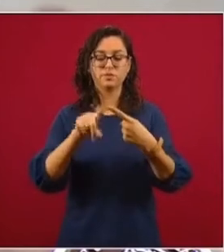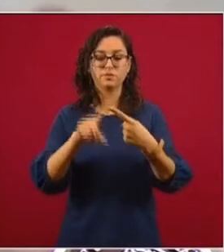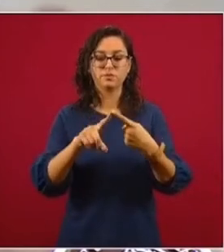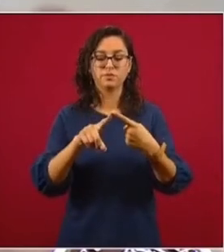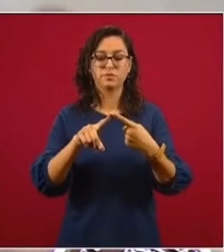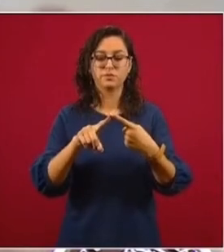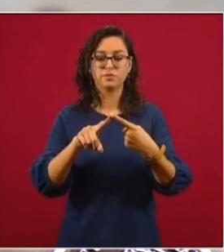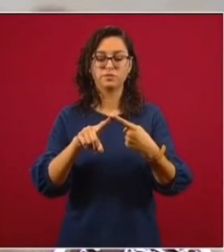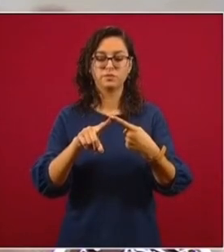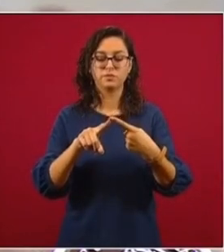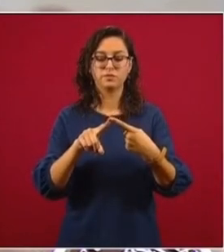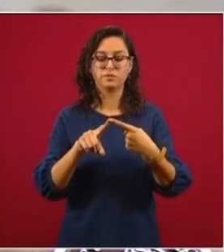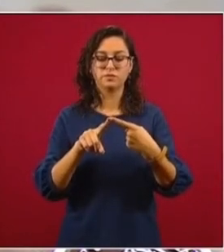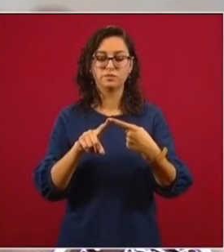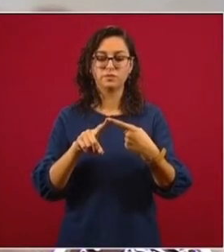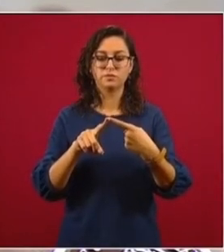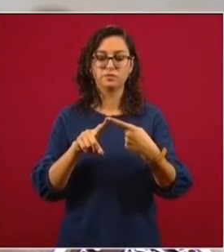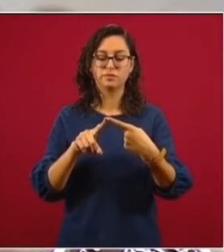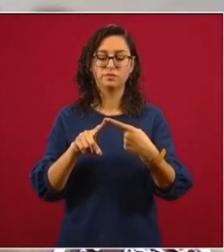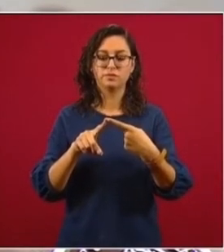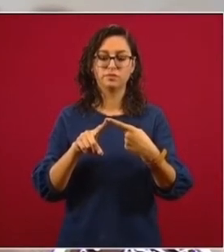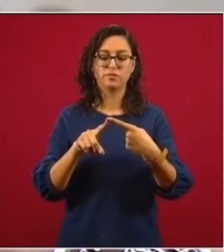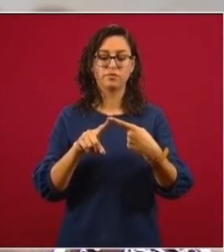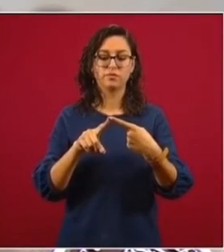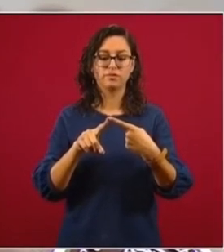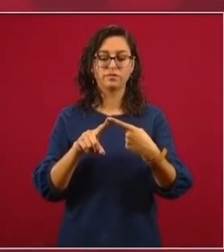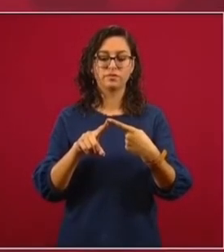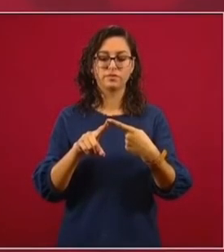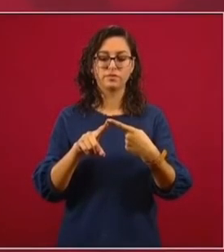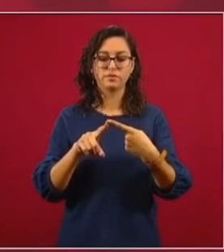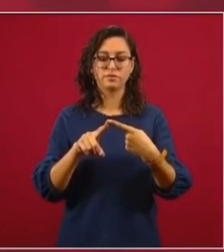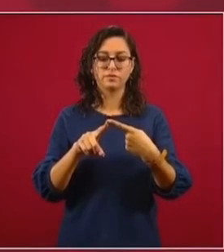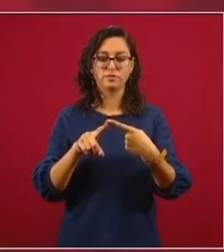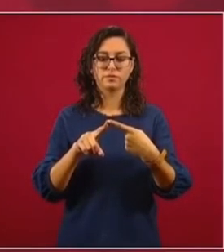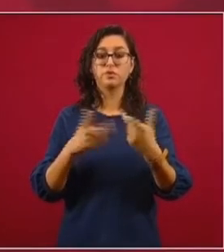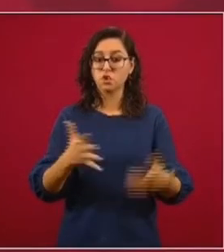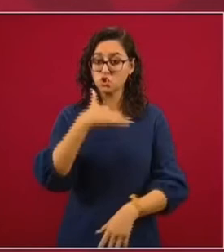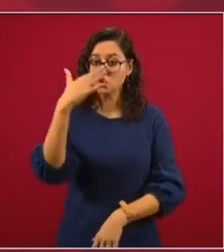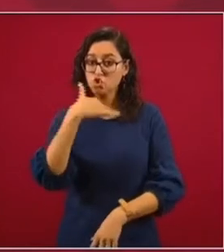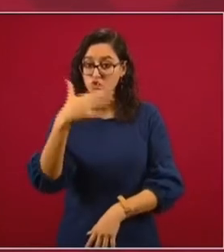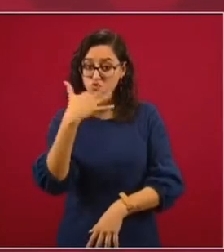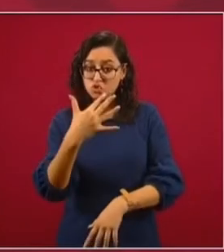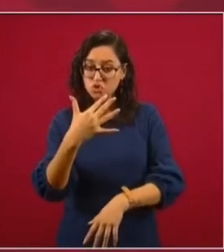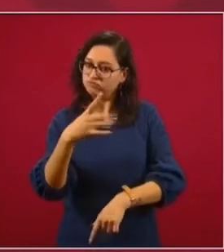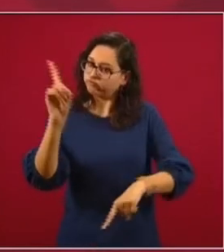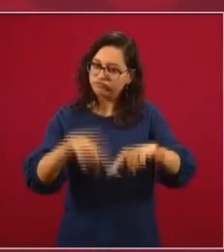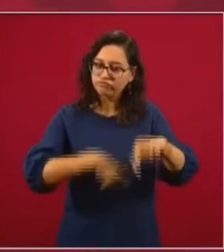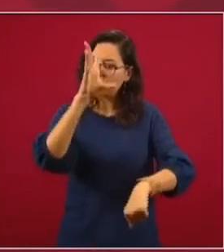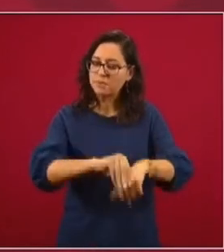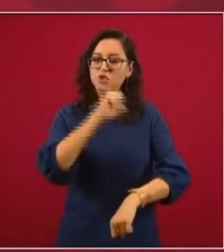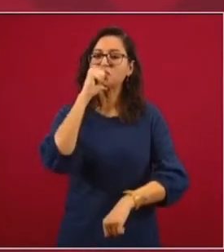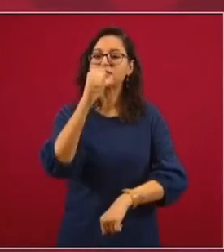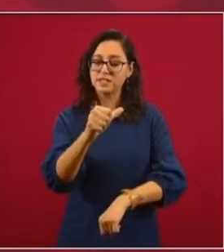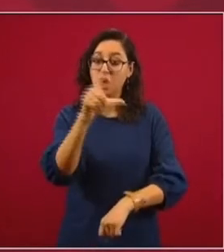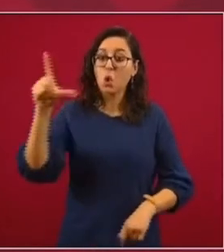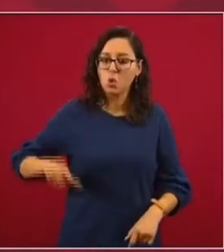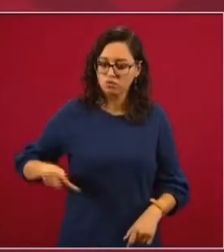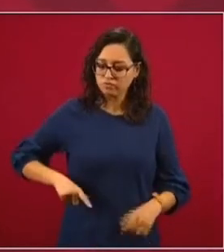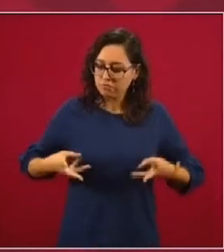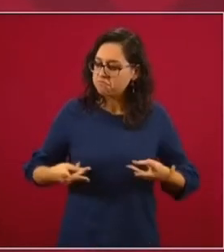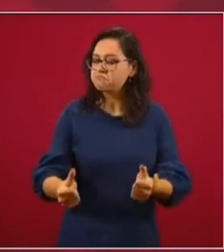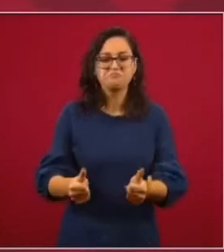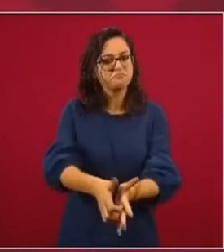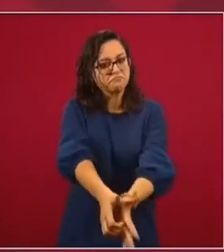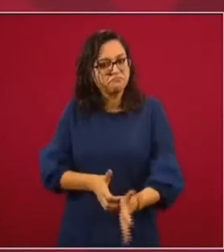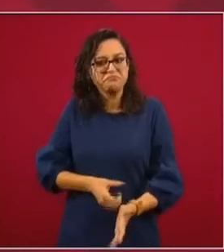Seguimos aplicando la fórmula de no permitir la corrupción y de hacer un gobierno austero,